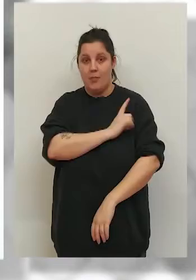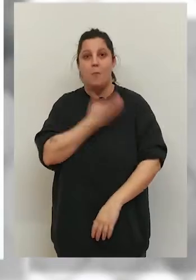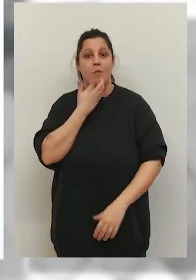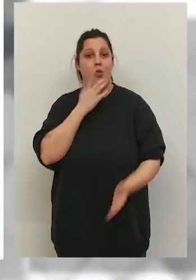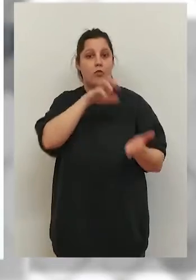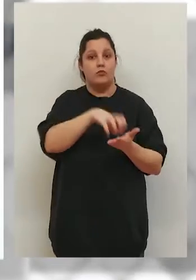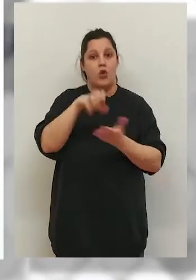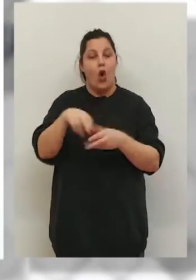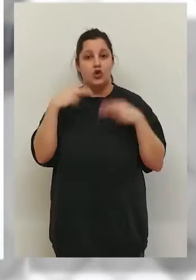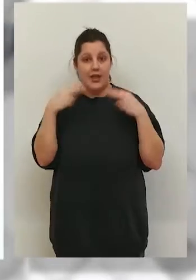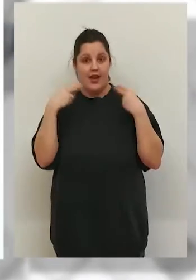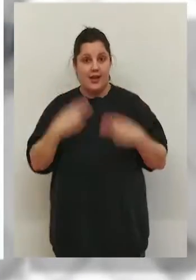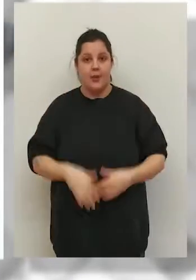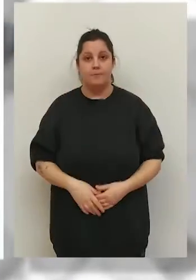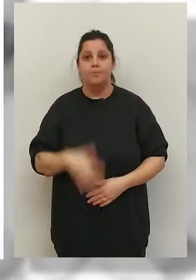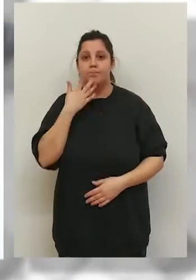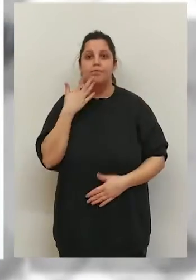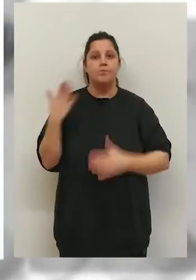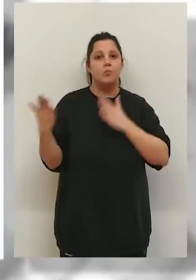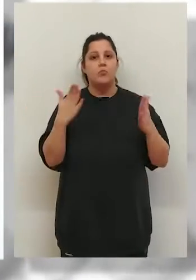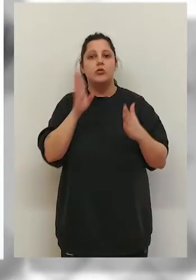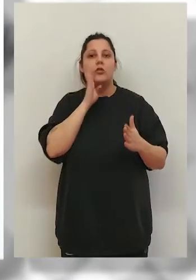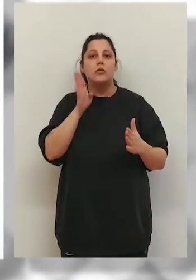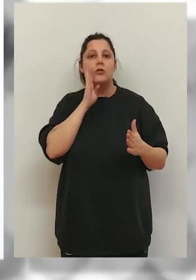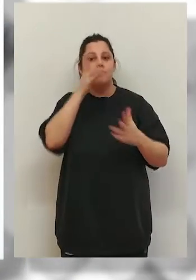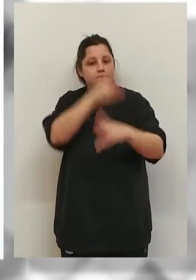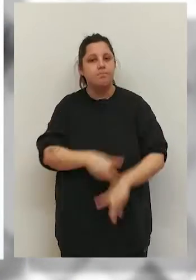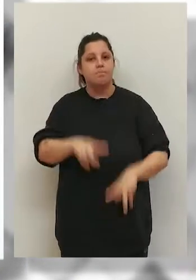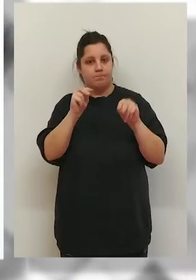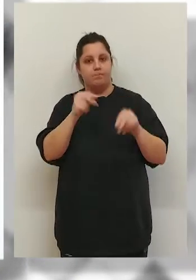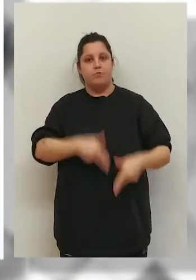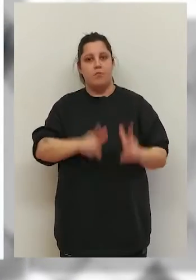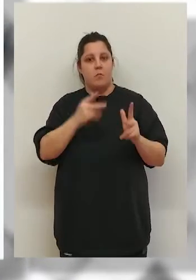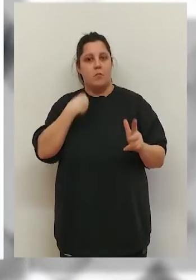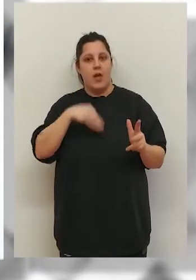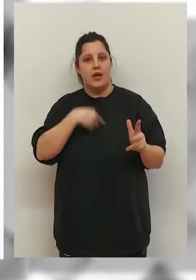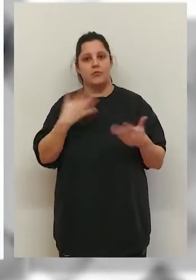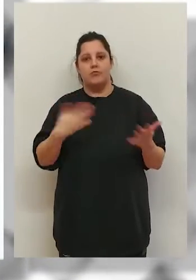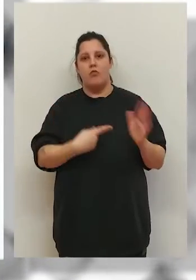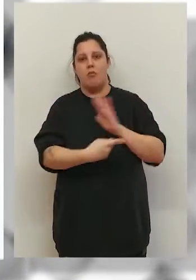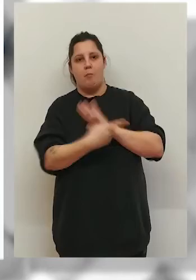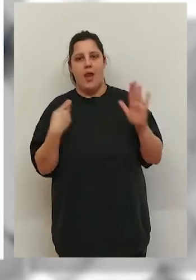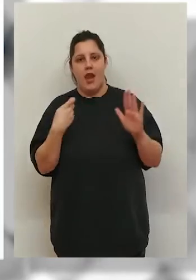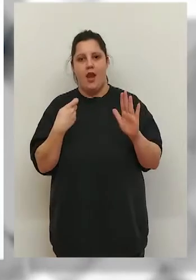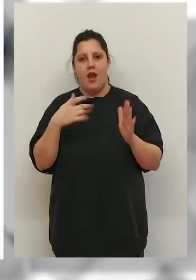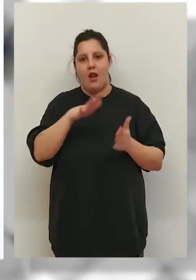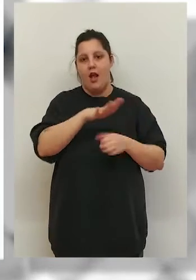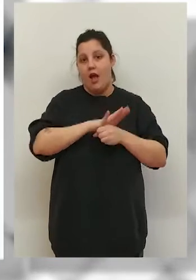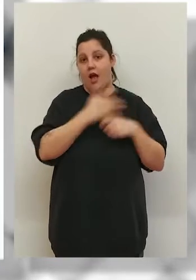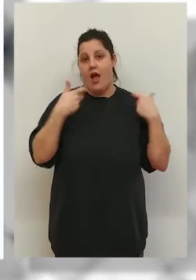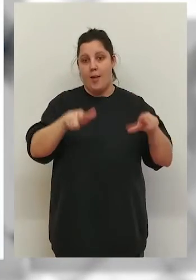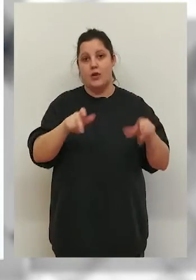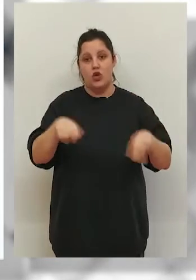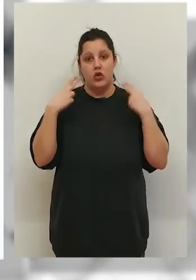apuestas deportivas en los establecimientos de hostelería. En el momento en que venzan esas autorizaciones se eliminarán